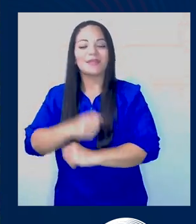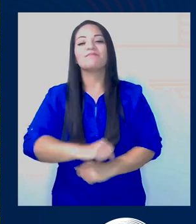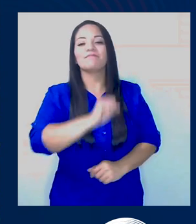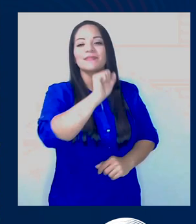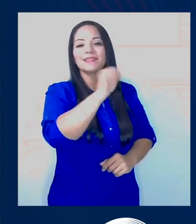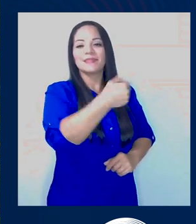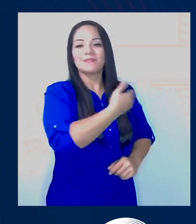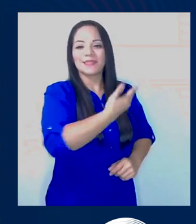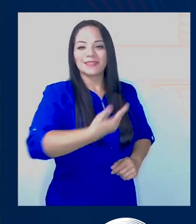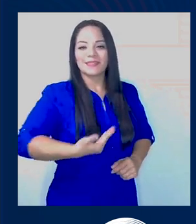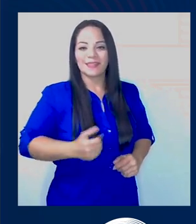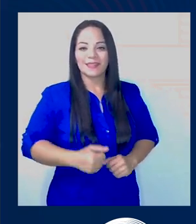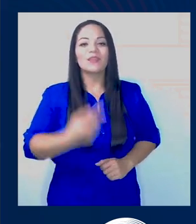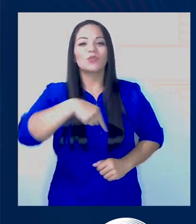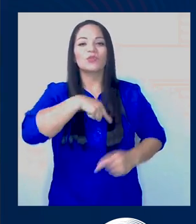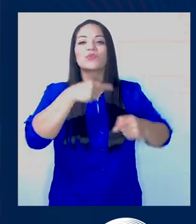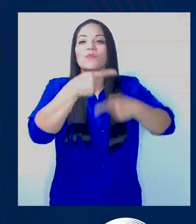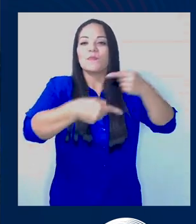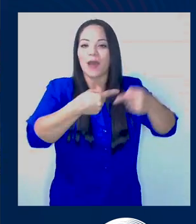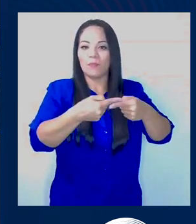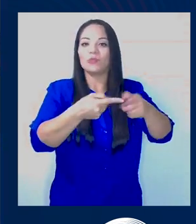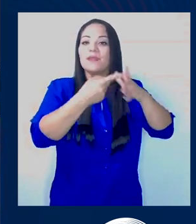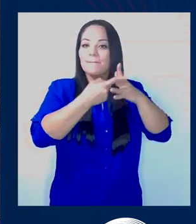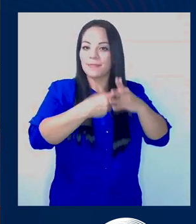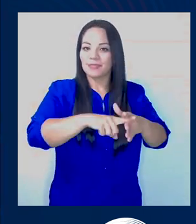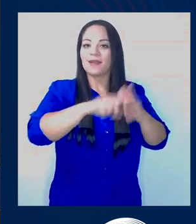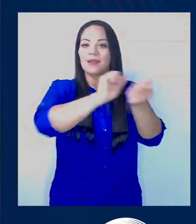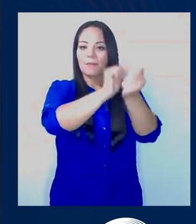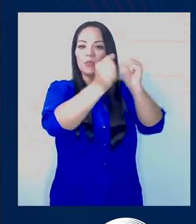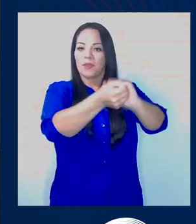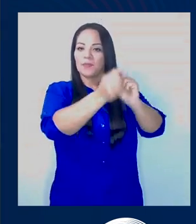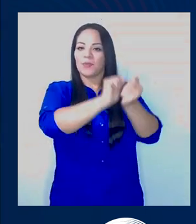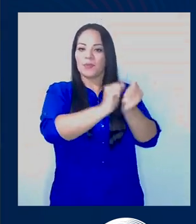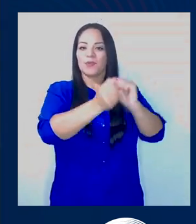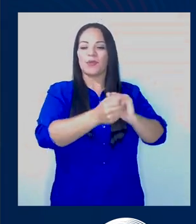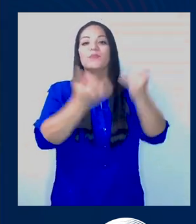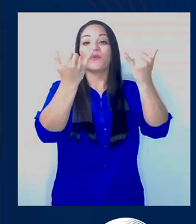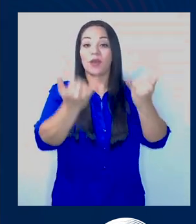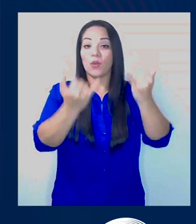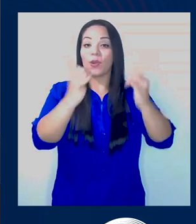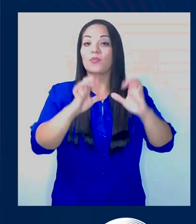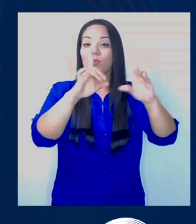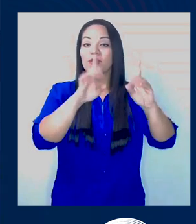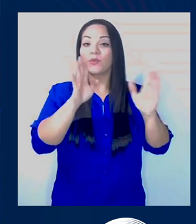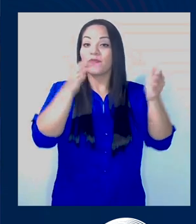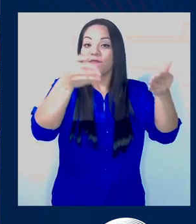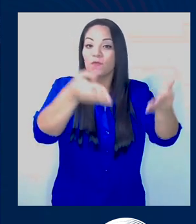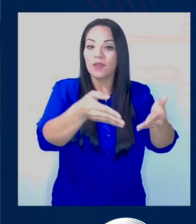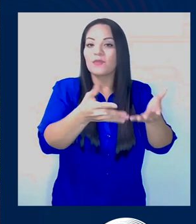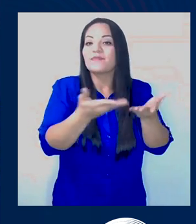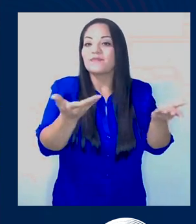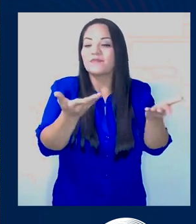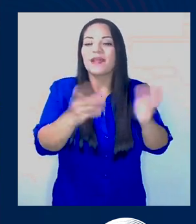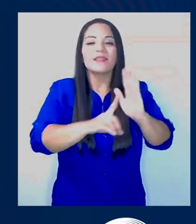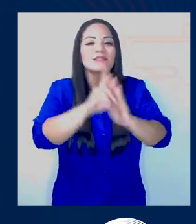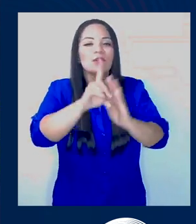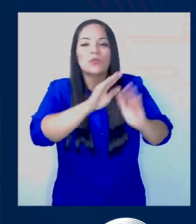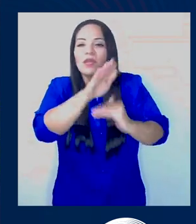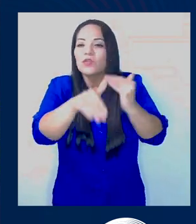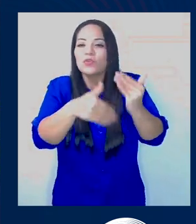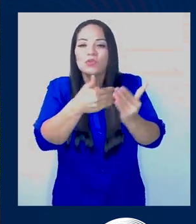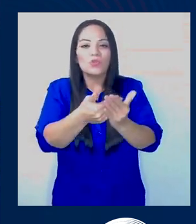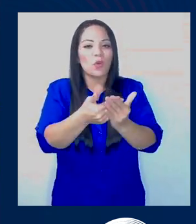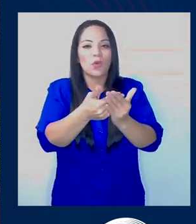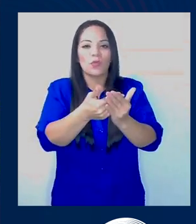Ministra. Así es, Presidente, vamos a empezar con una serie de cambios. La educación va a estar enfocada a desarrollar las